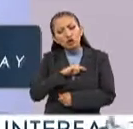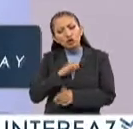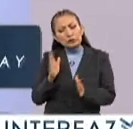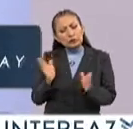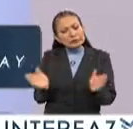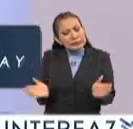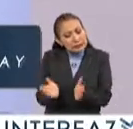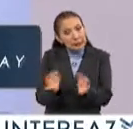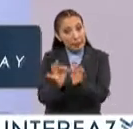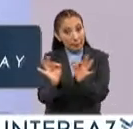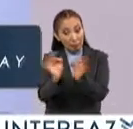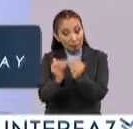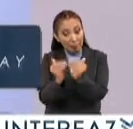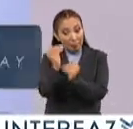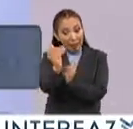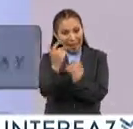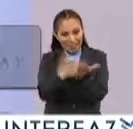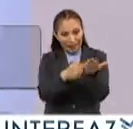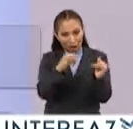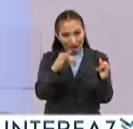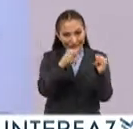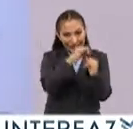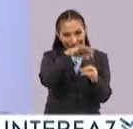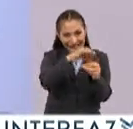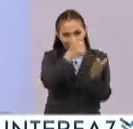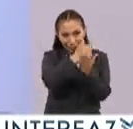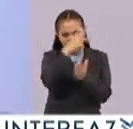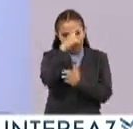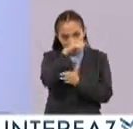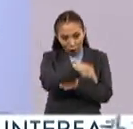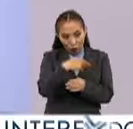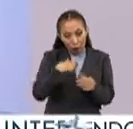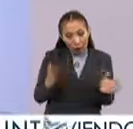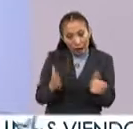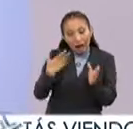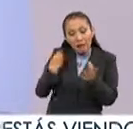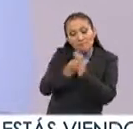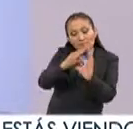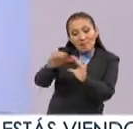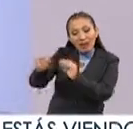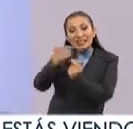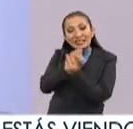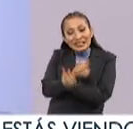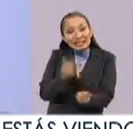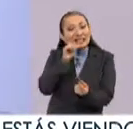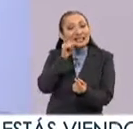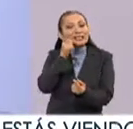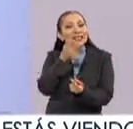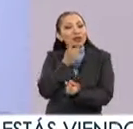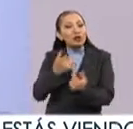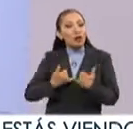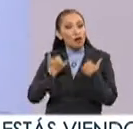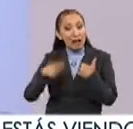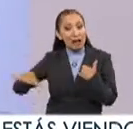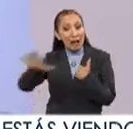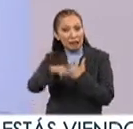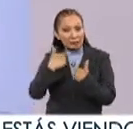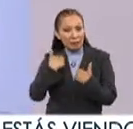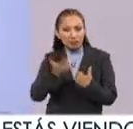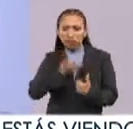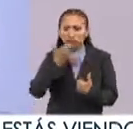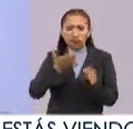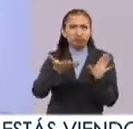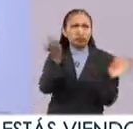impulso importante en el Instituto Electoral de la Ciudad de México a la formación de las niñas, niñas y adolescentes. Tenemos una